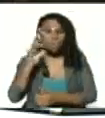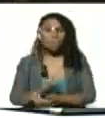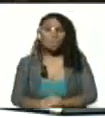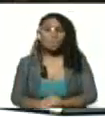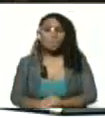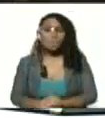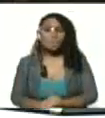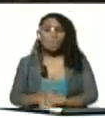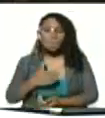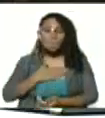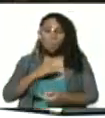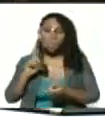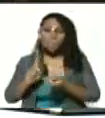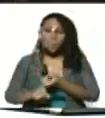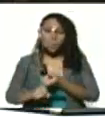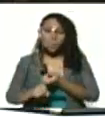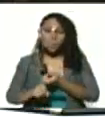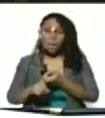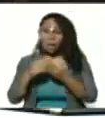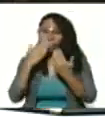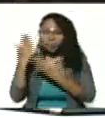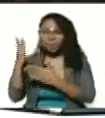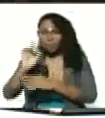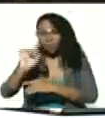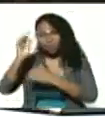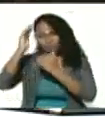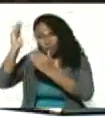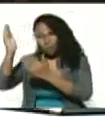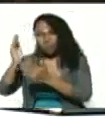Aquí está mi esposa, Silvia Flores, también, no la había saludado.